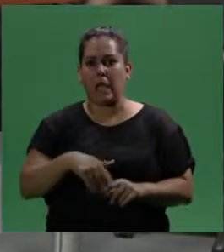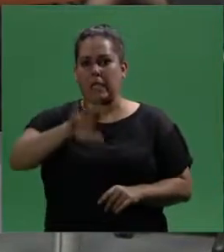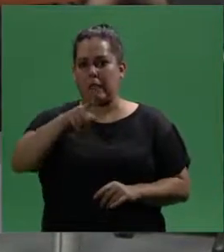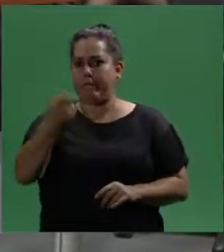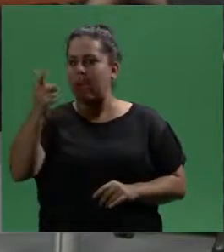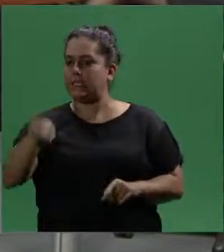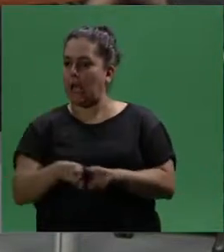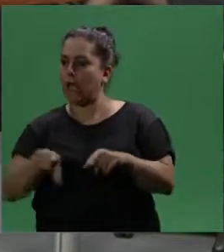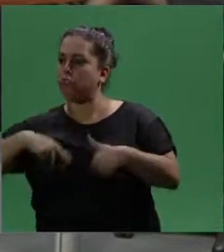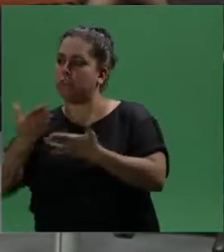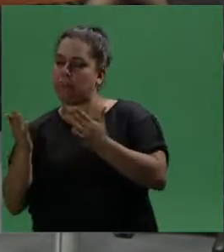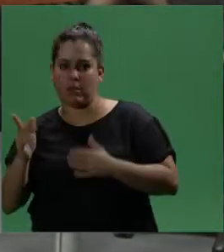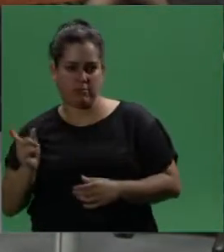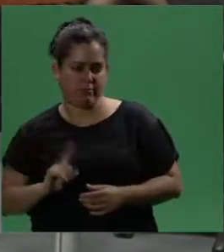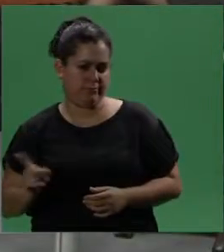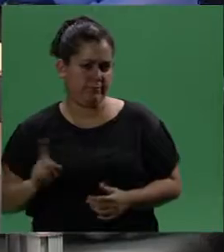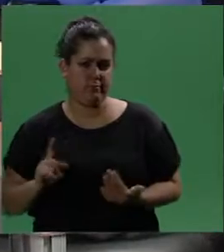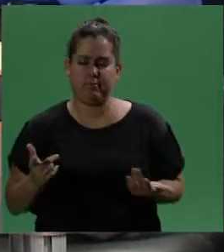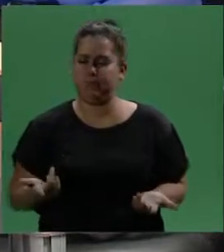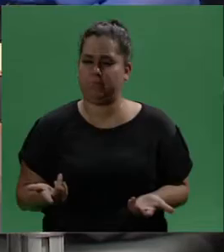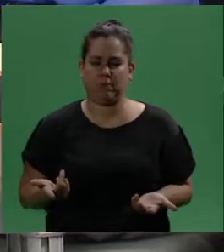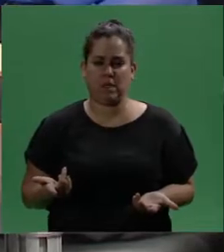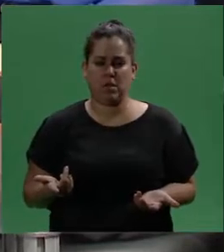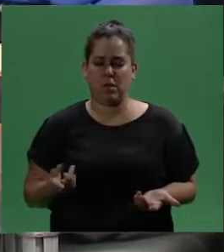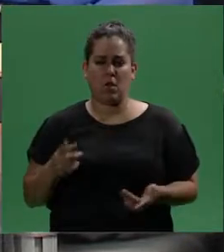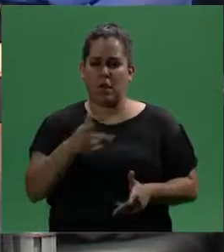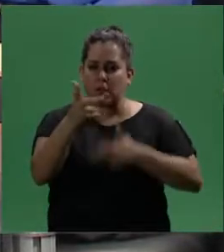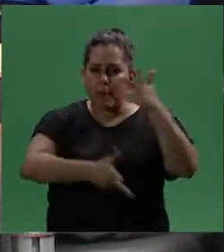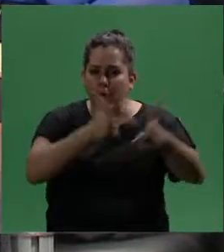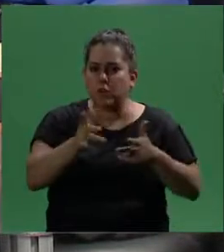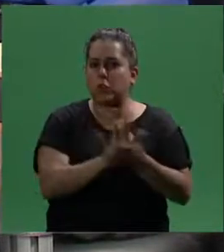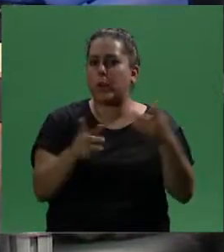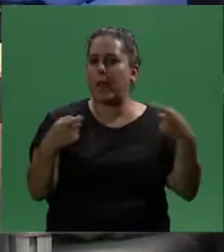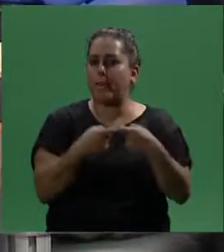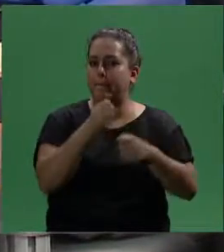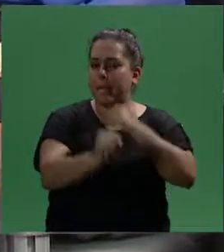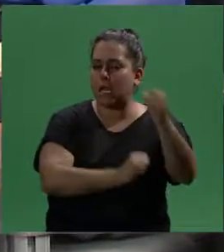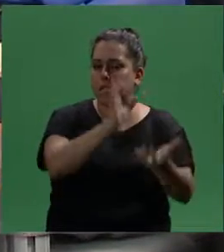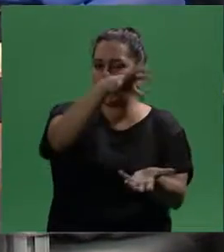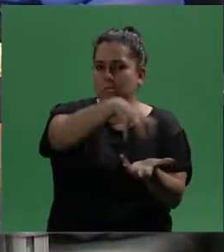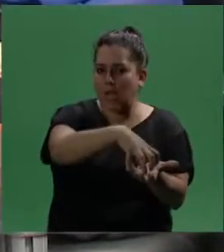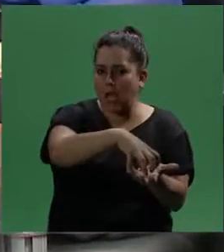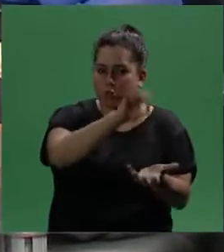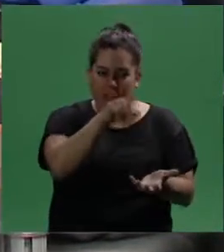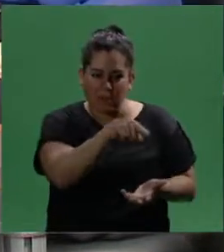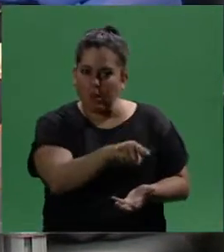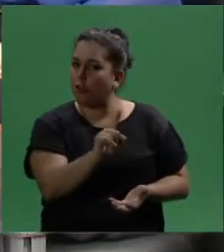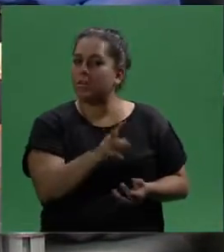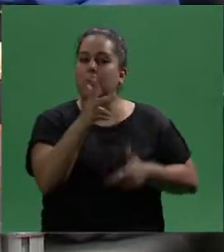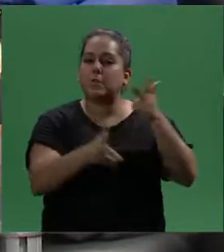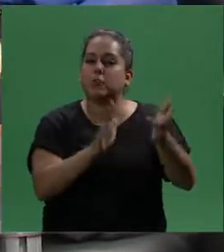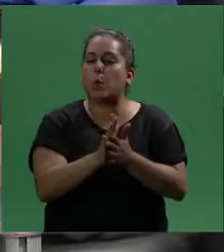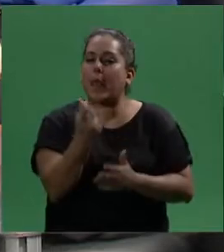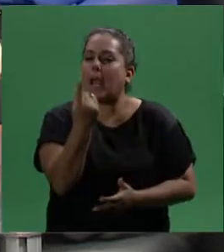facilidad que le presta la sociedad en general. Estamos hablando solamente de una empresa, estamos hablando